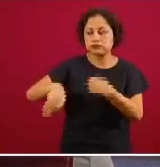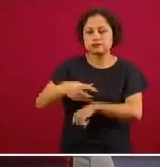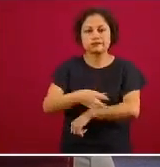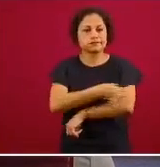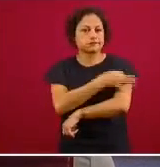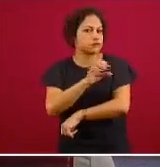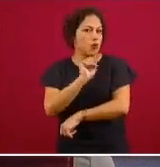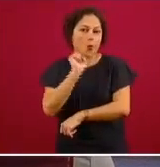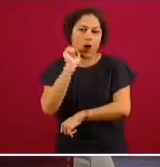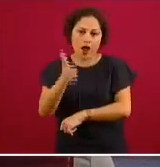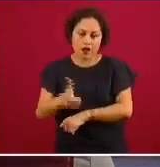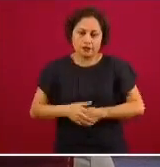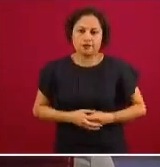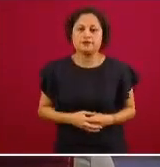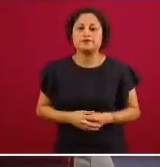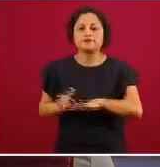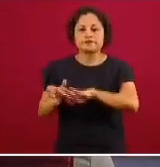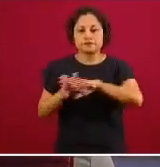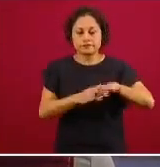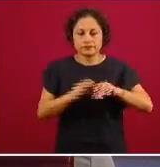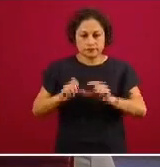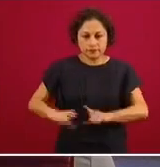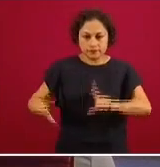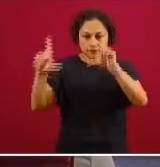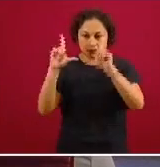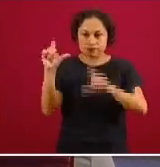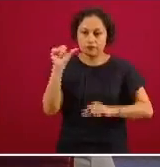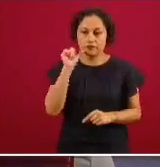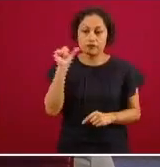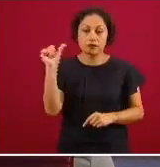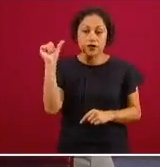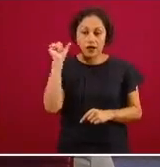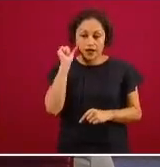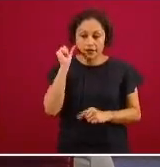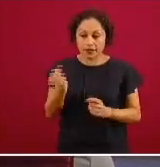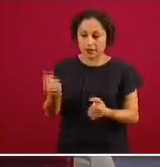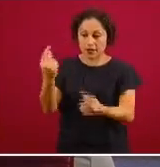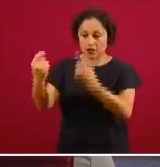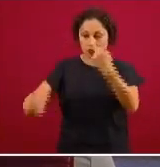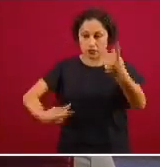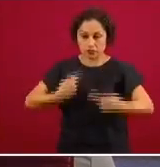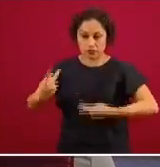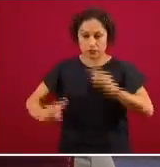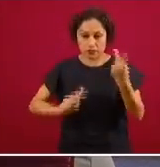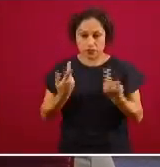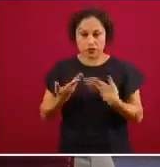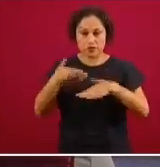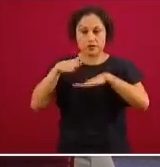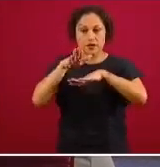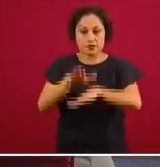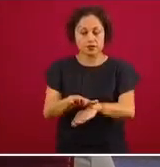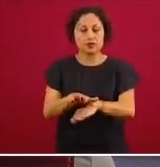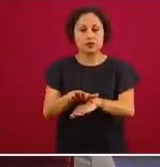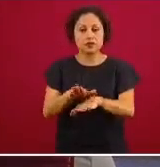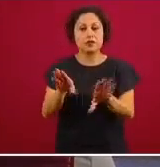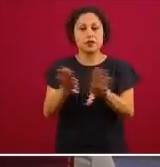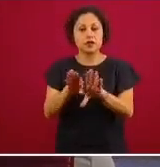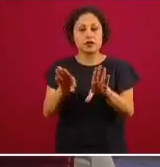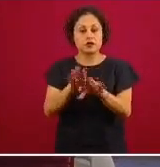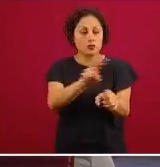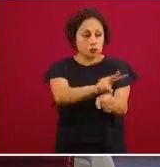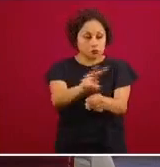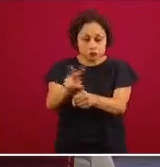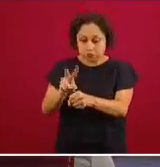bueno este es simplemente para recordar lo que ayer nos preguntaban sobre cuál es la dinámica cuál es el mecanismo técnico de la vigilancia